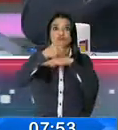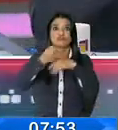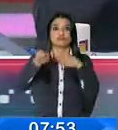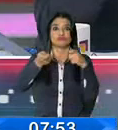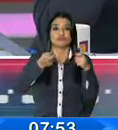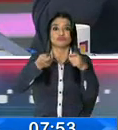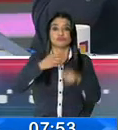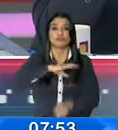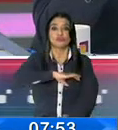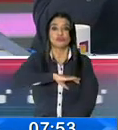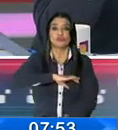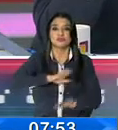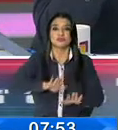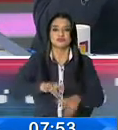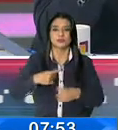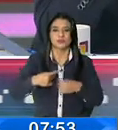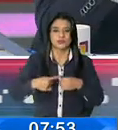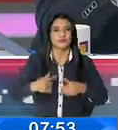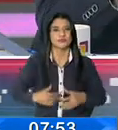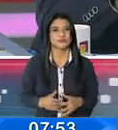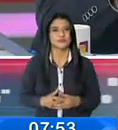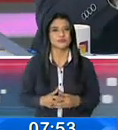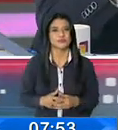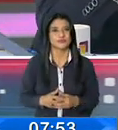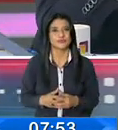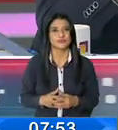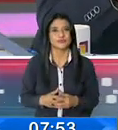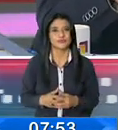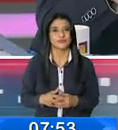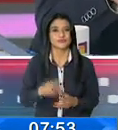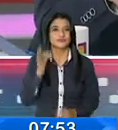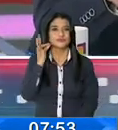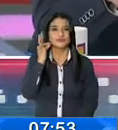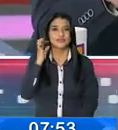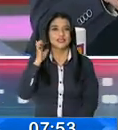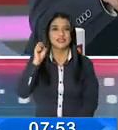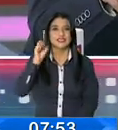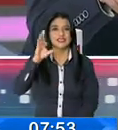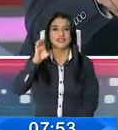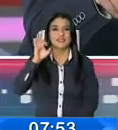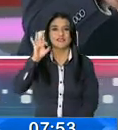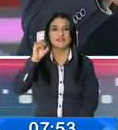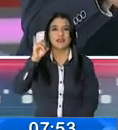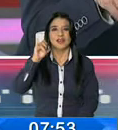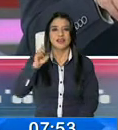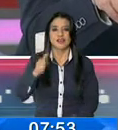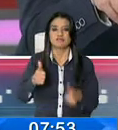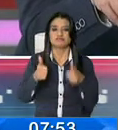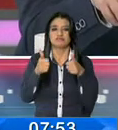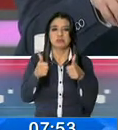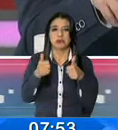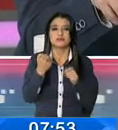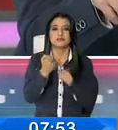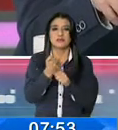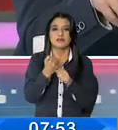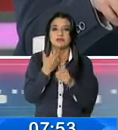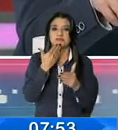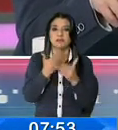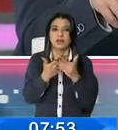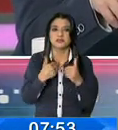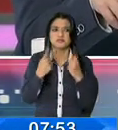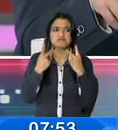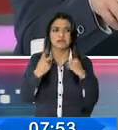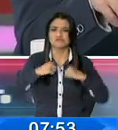Municipio Metropolitano de Quito. Estefanía, buenos días, gracias por su trabajo siempre, lo hemos visto en acción,